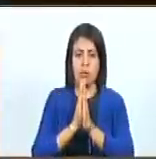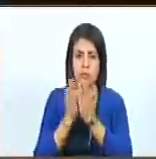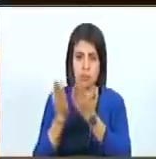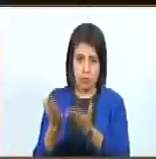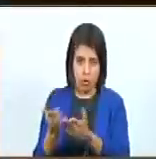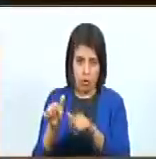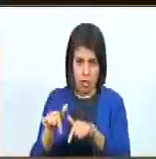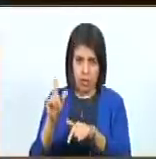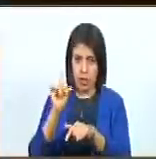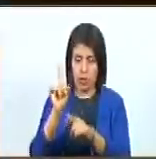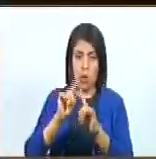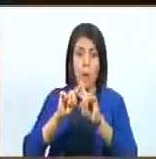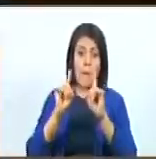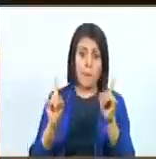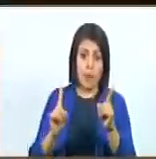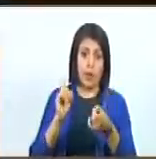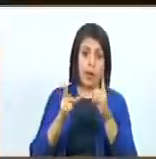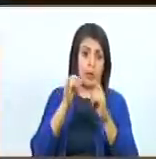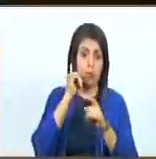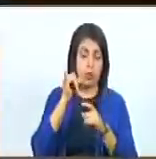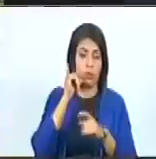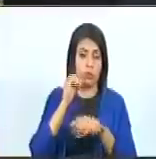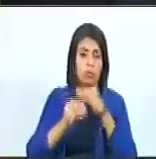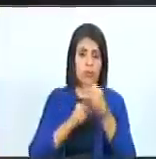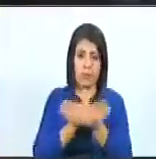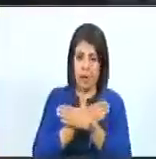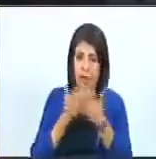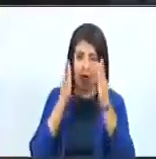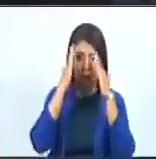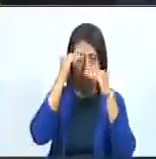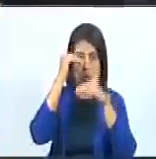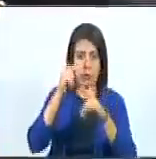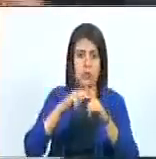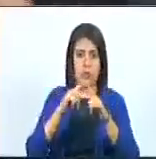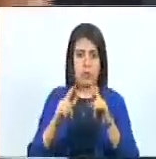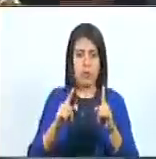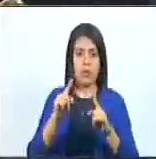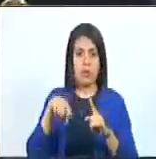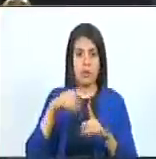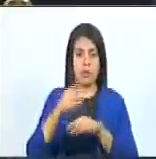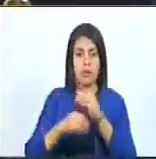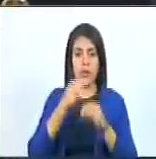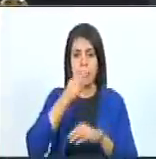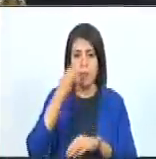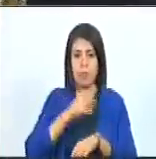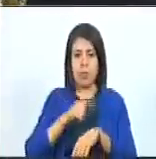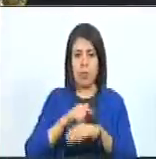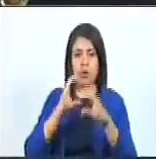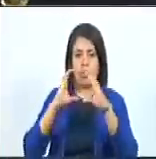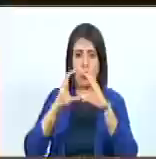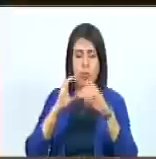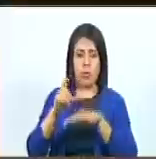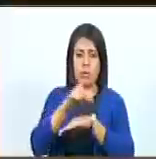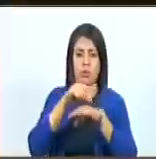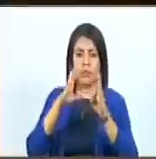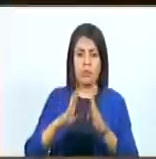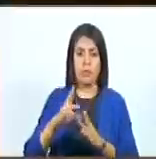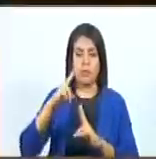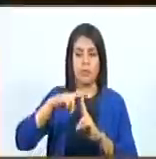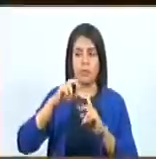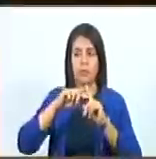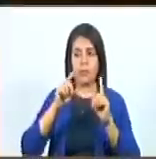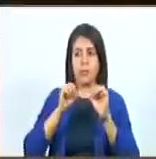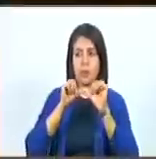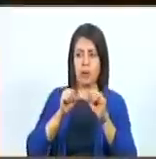que estoy planteando hoy, pero si hay alguna denuncia con mucho gusto la atendemos. Fíjense que en tiempo real estamos comunicándonos con el gobernador del estado Táchira pero